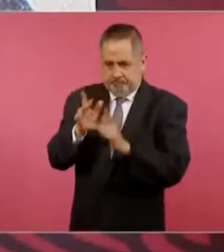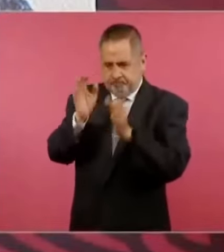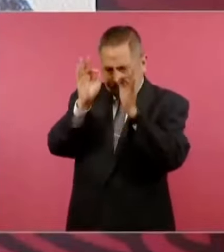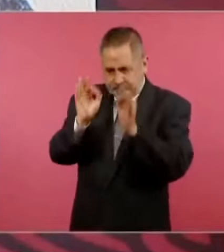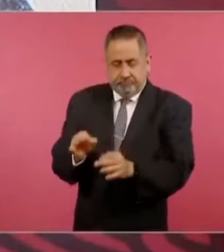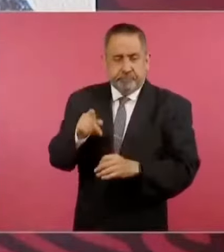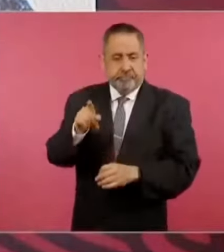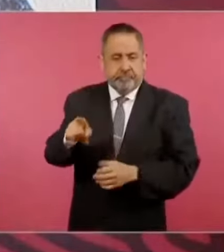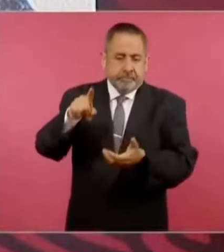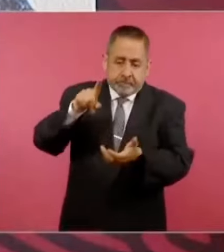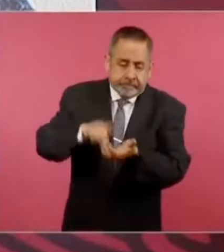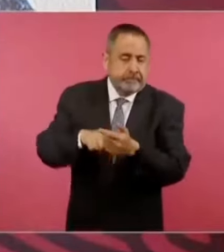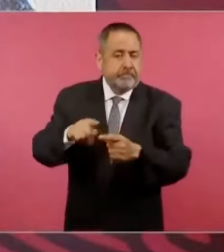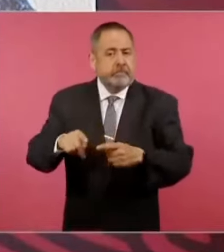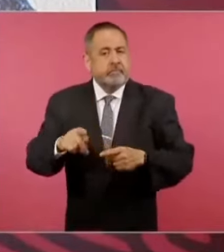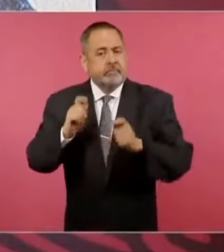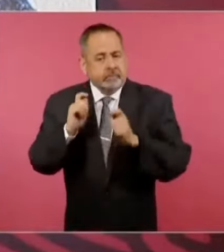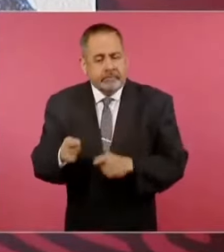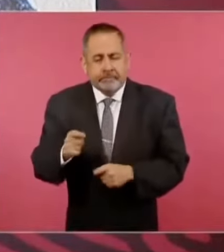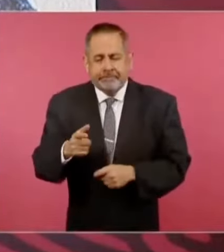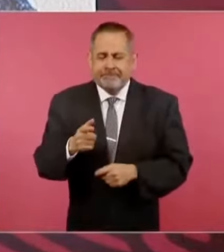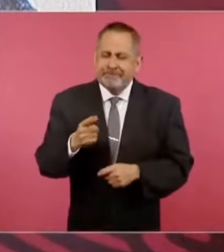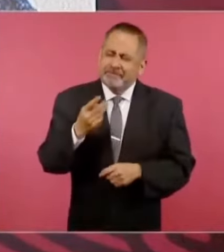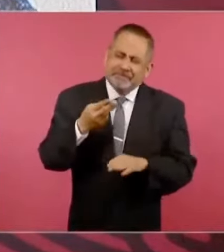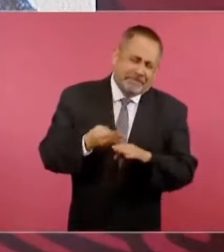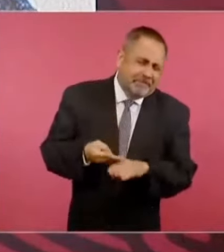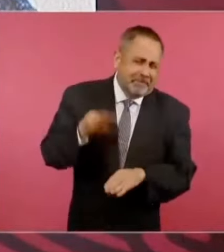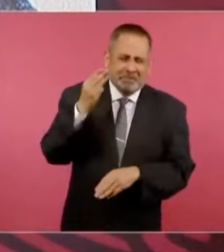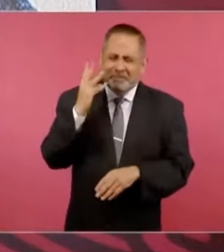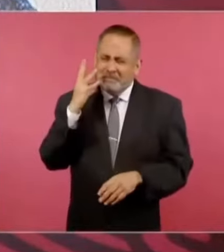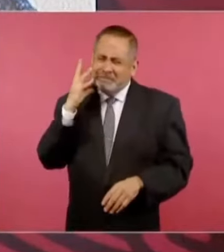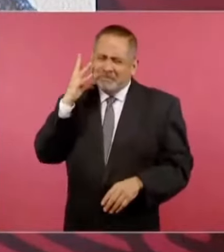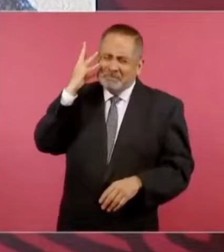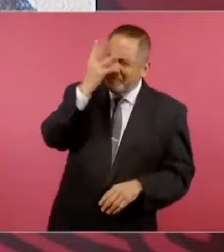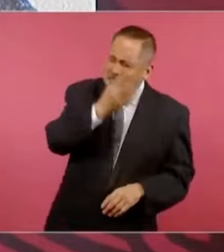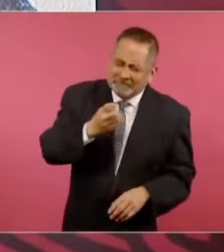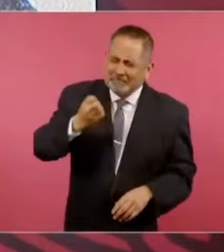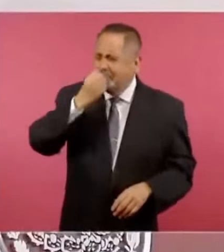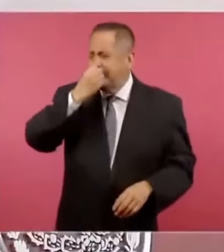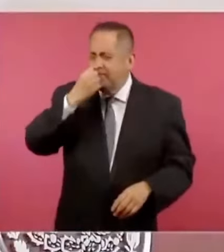frágil, débil, pero infinitamente precioso,